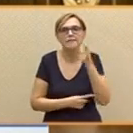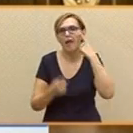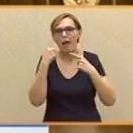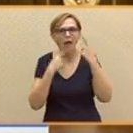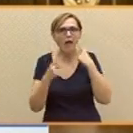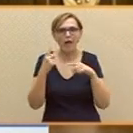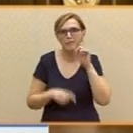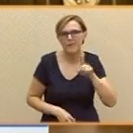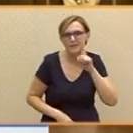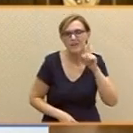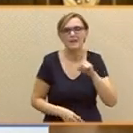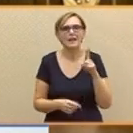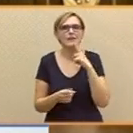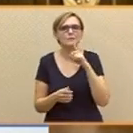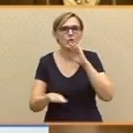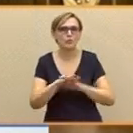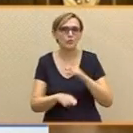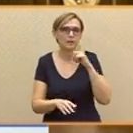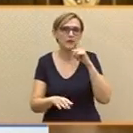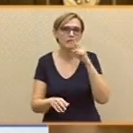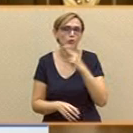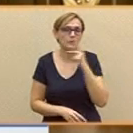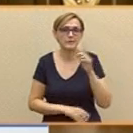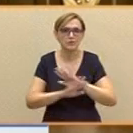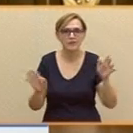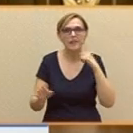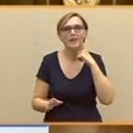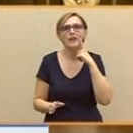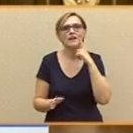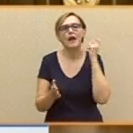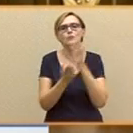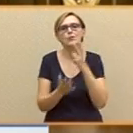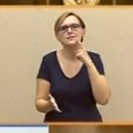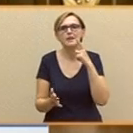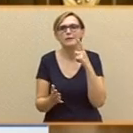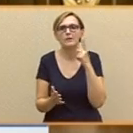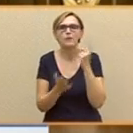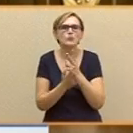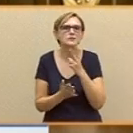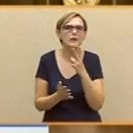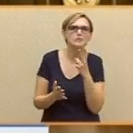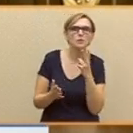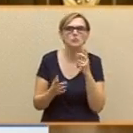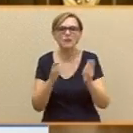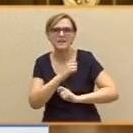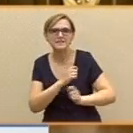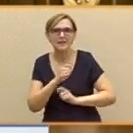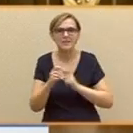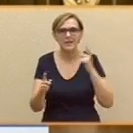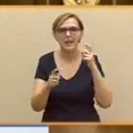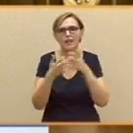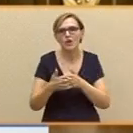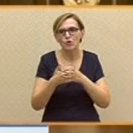jamás sus compromisos. Solo mencionan a la Unión Europea y a la OTAN y apuestan por una errática y torpe estrategia de lucha contra el terrorismo